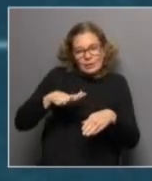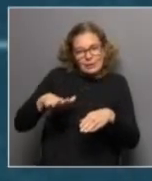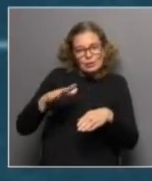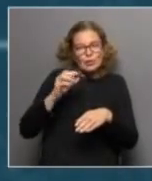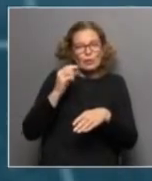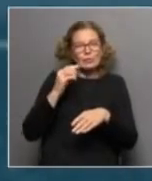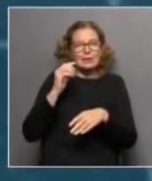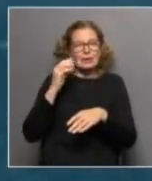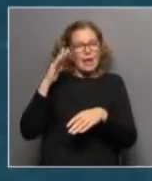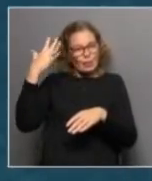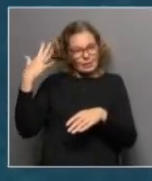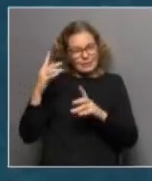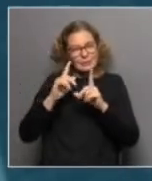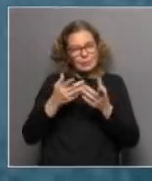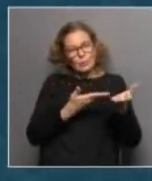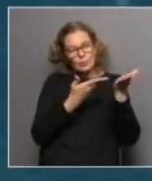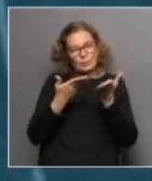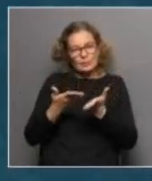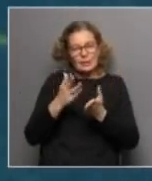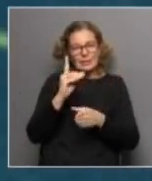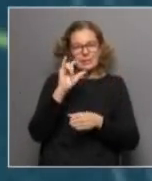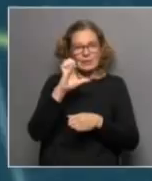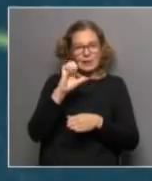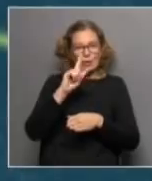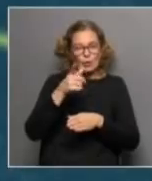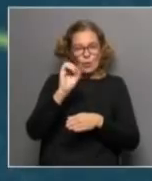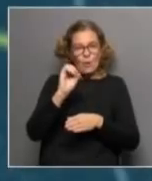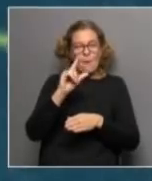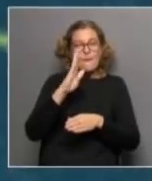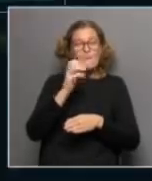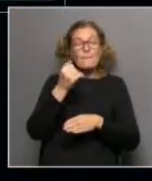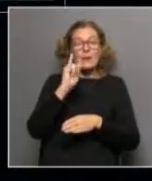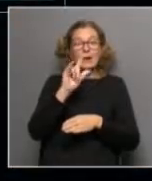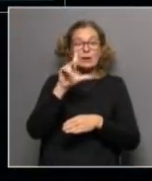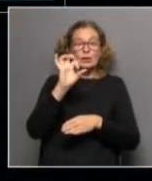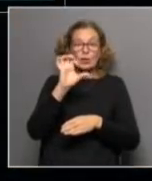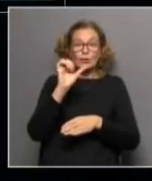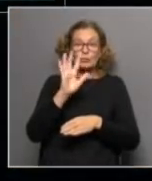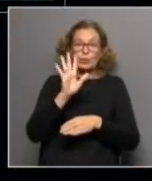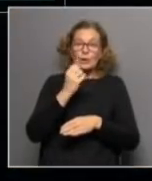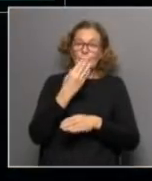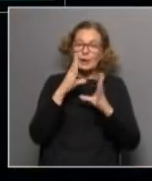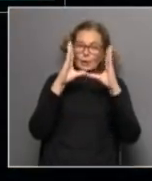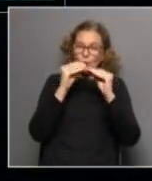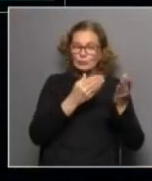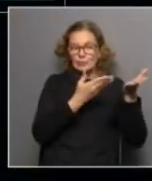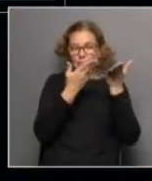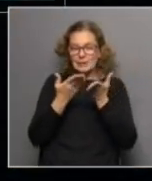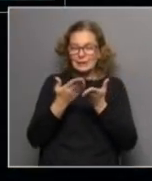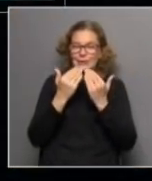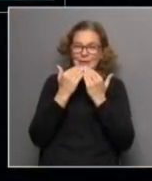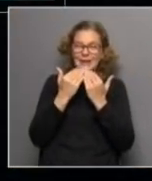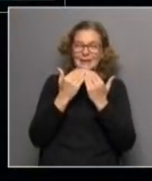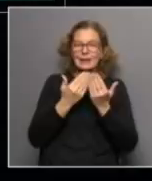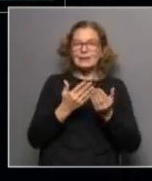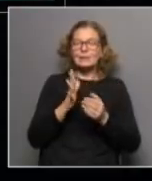adolescentes. Vamos a recibir a Diego Pailos. Diego. Hola, buenas noches. Muchas gracias por la invitación. Buenas